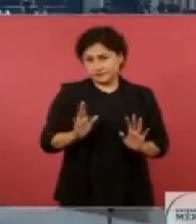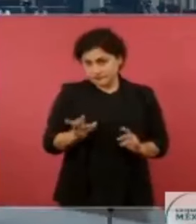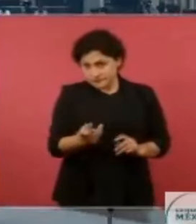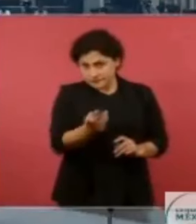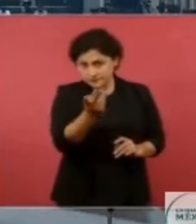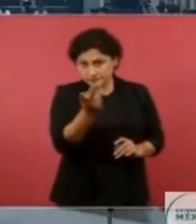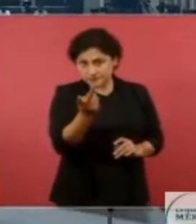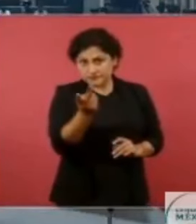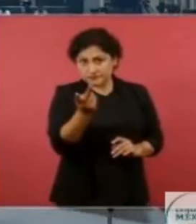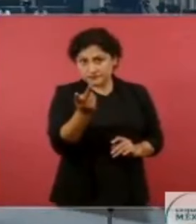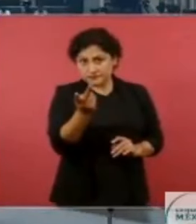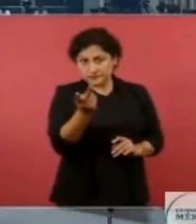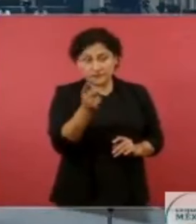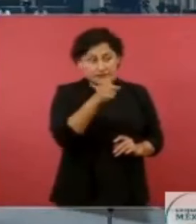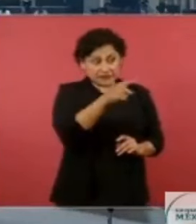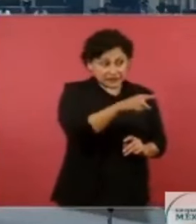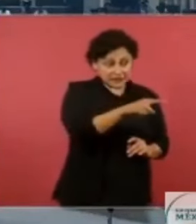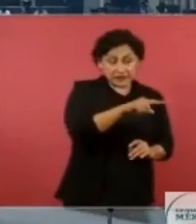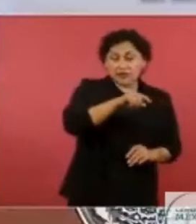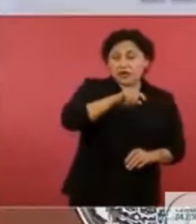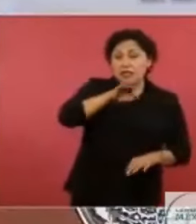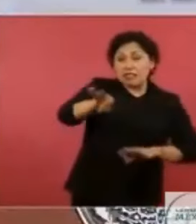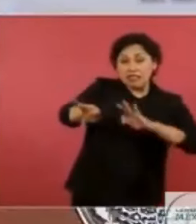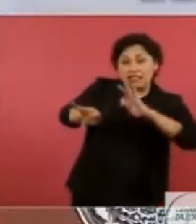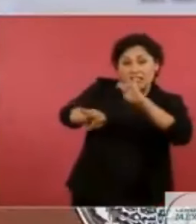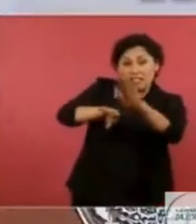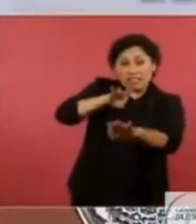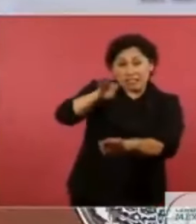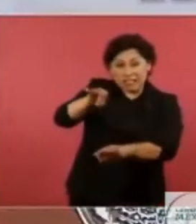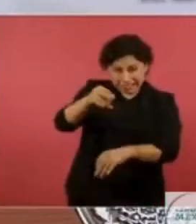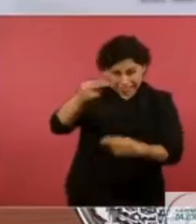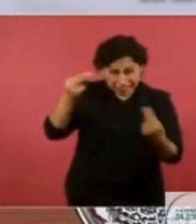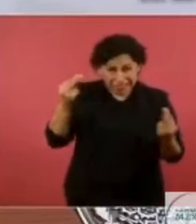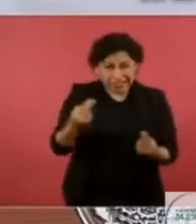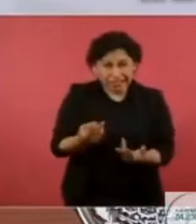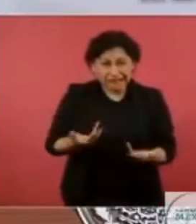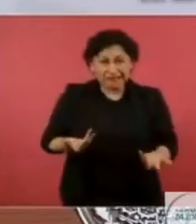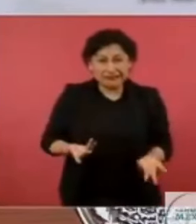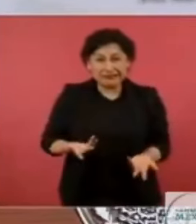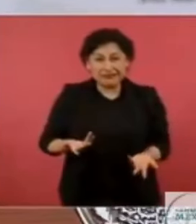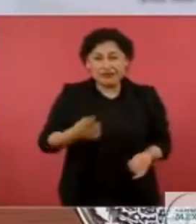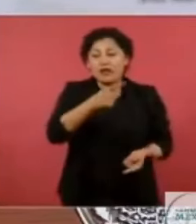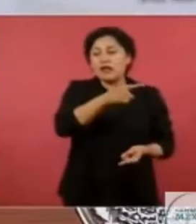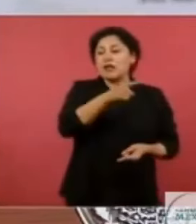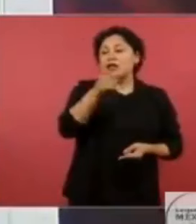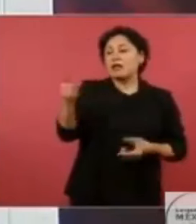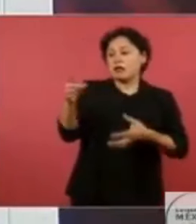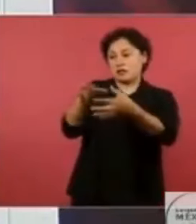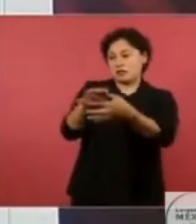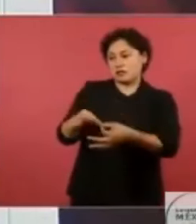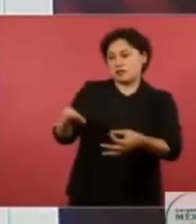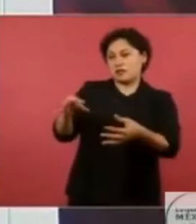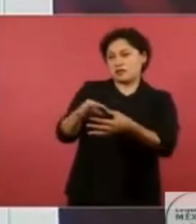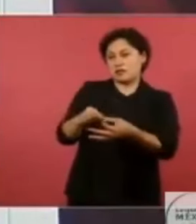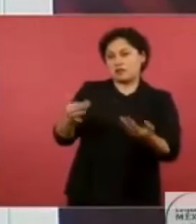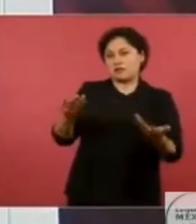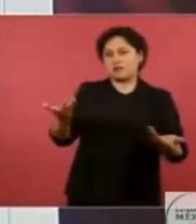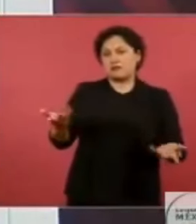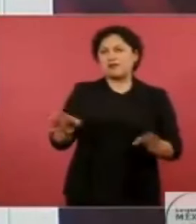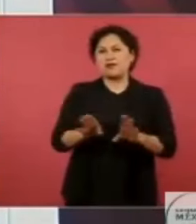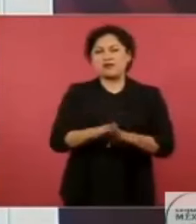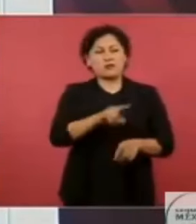manera, tienen que mostrar su inmoralidad,